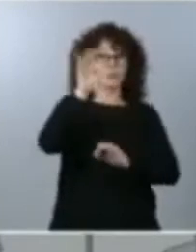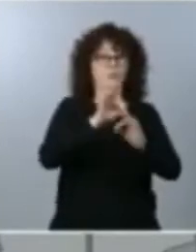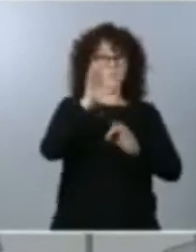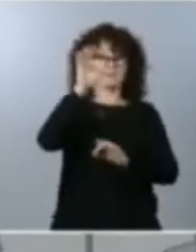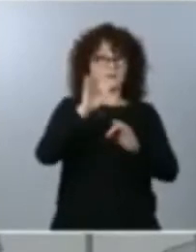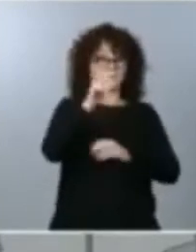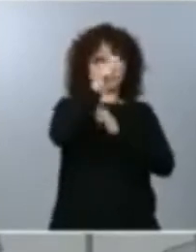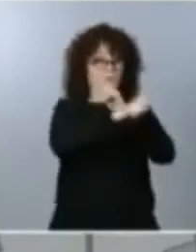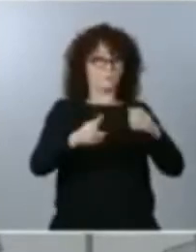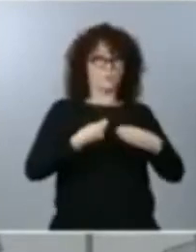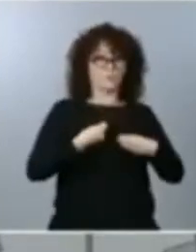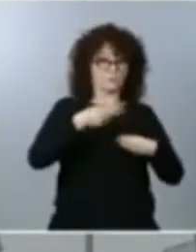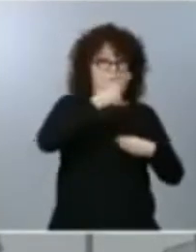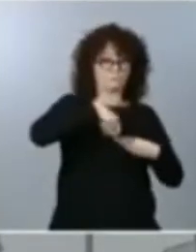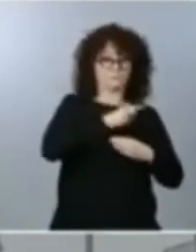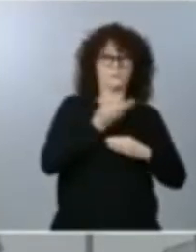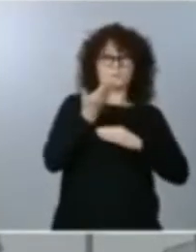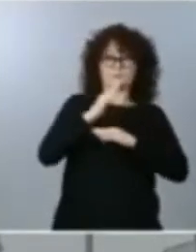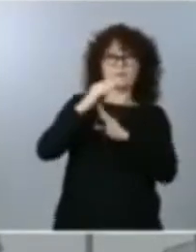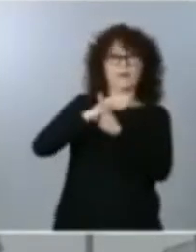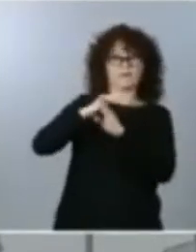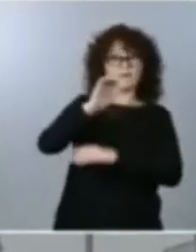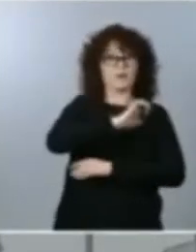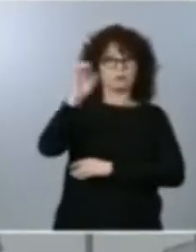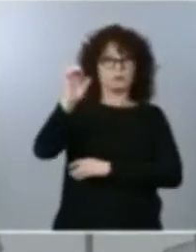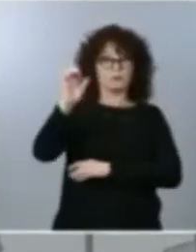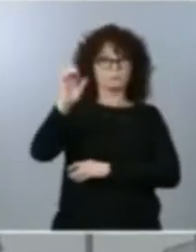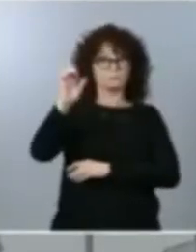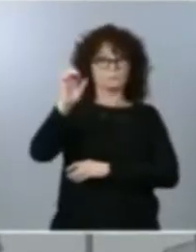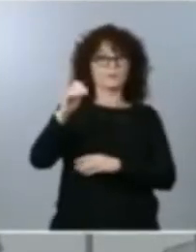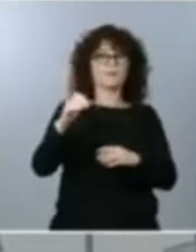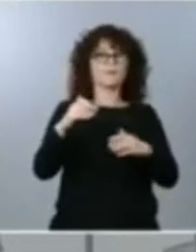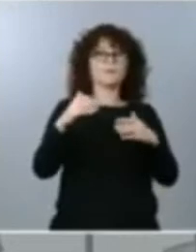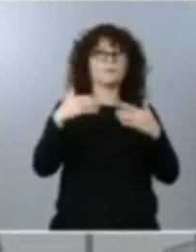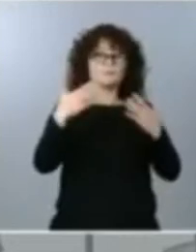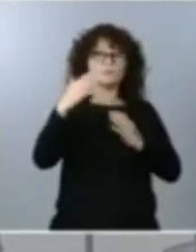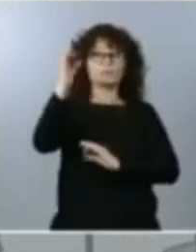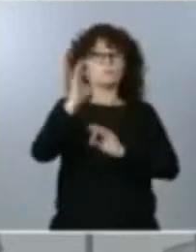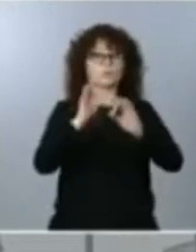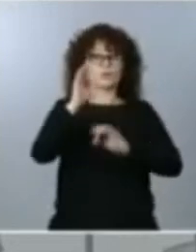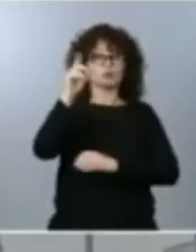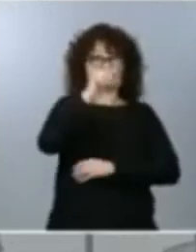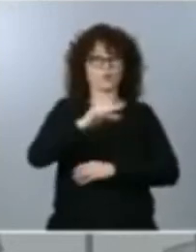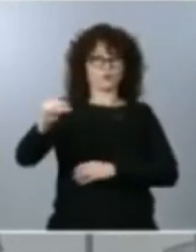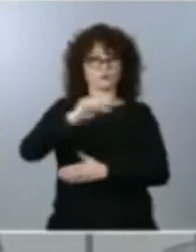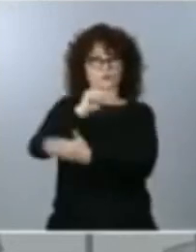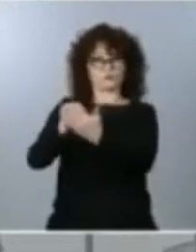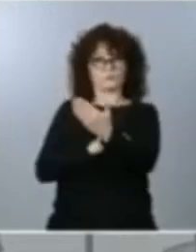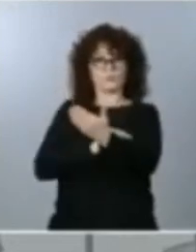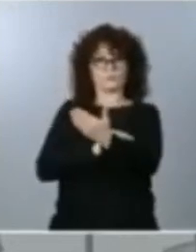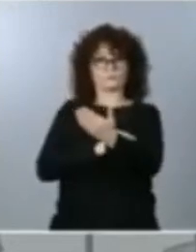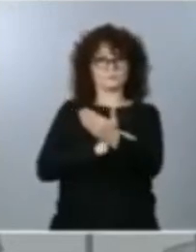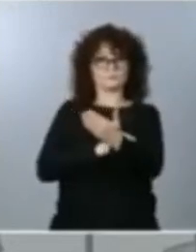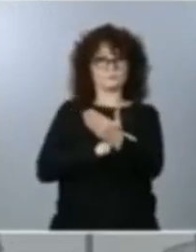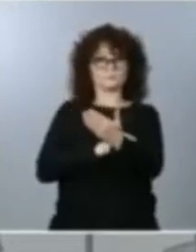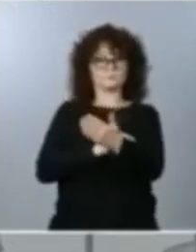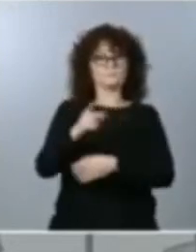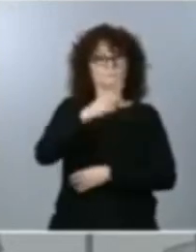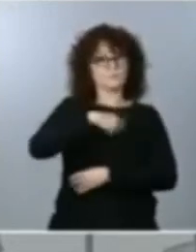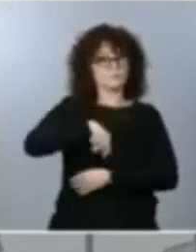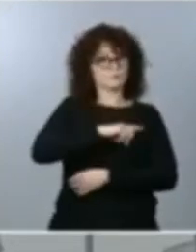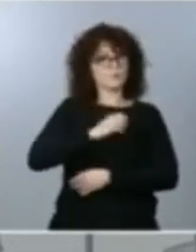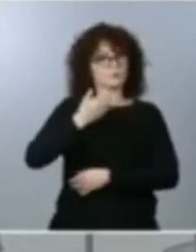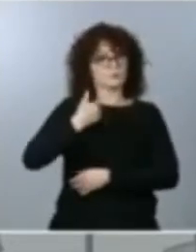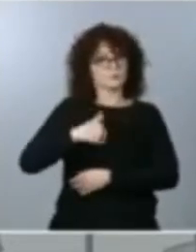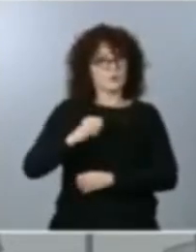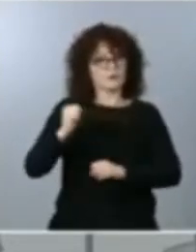representamos a nivel europeo el 10% de las dosis contratadas. Así pues, estamos trabajando ya a pleno rendimiento